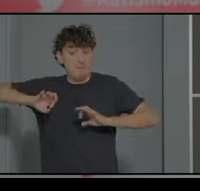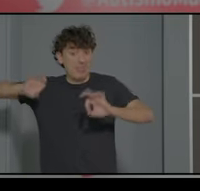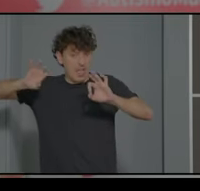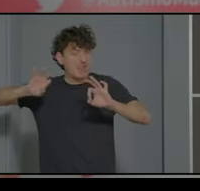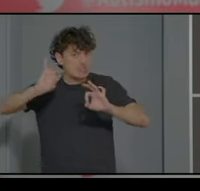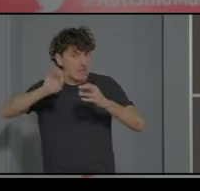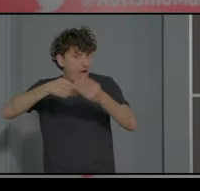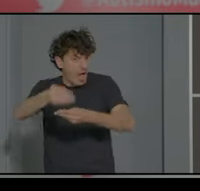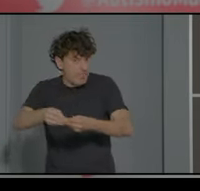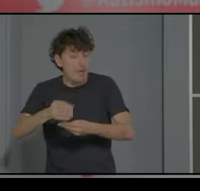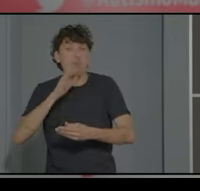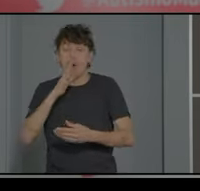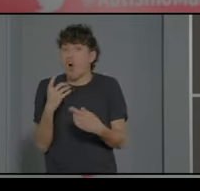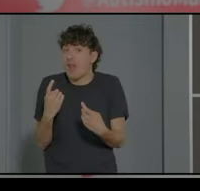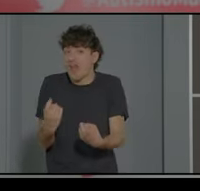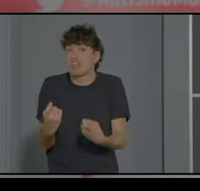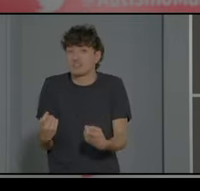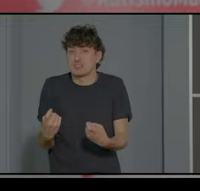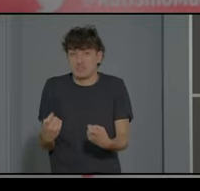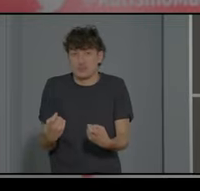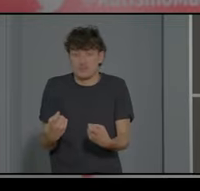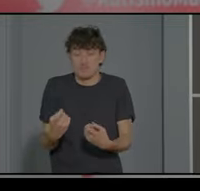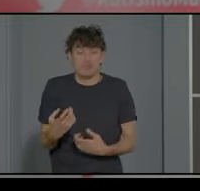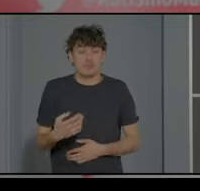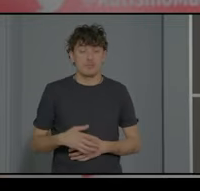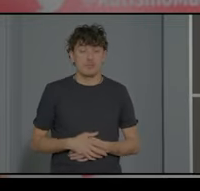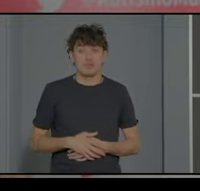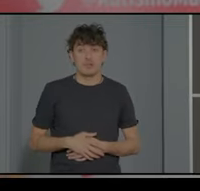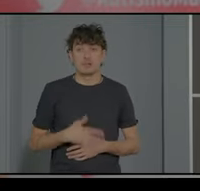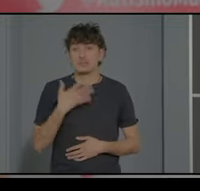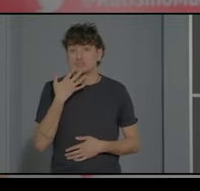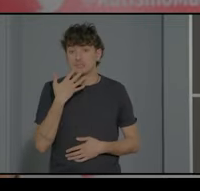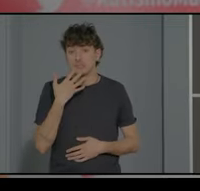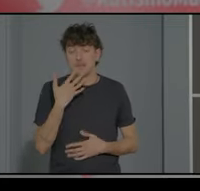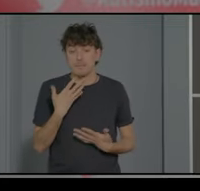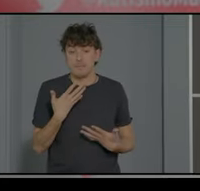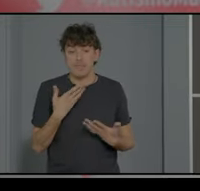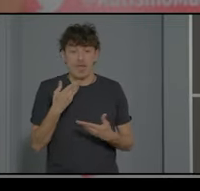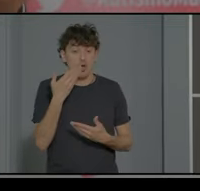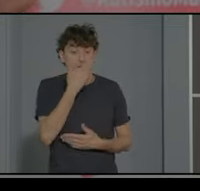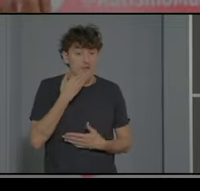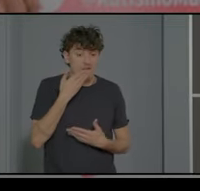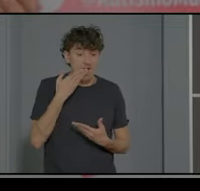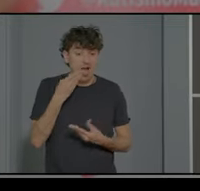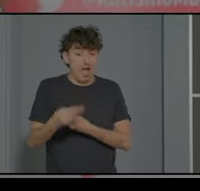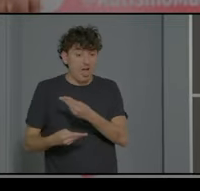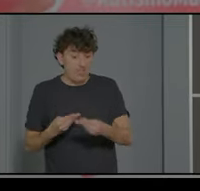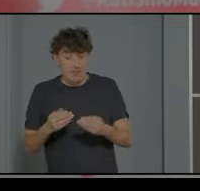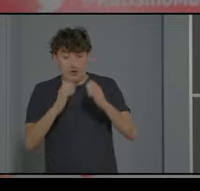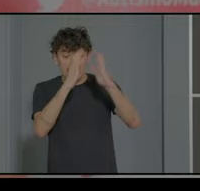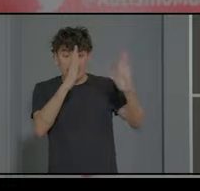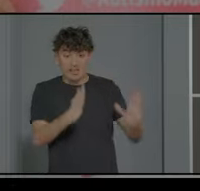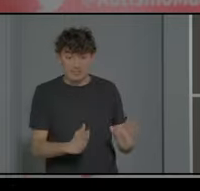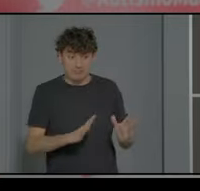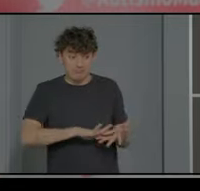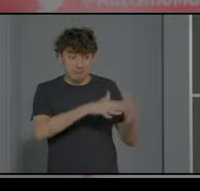porque es necesario porque nosotros no conseguimos nada si lo que nosotros hacemos en el cole no llega a casa y para que llegue a casa